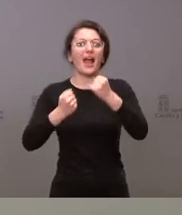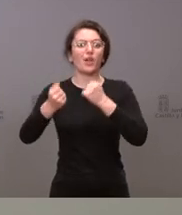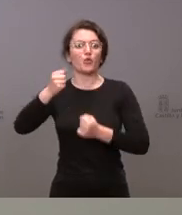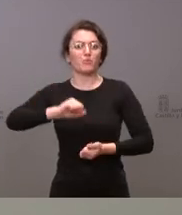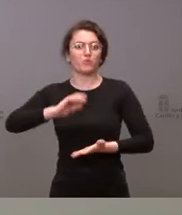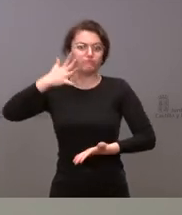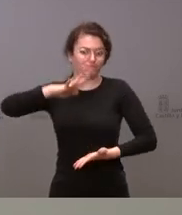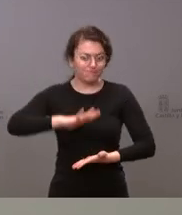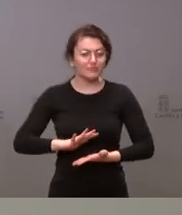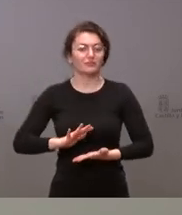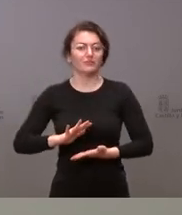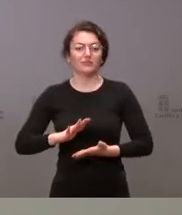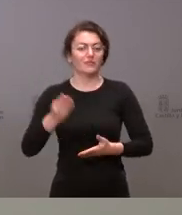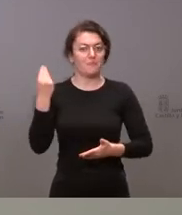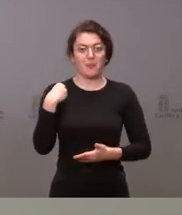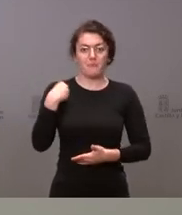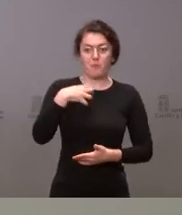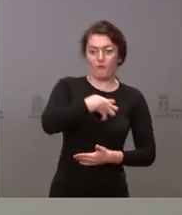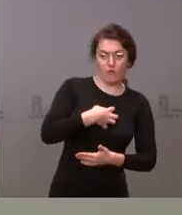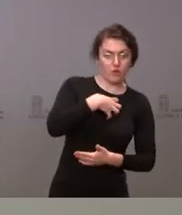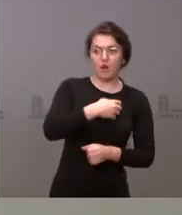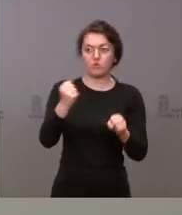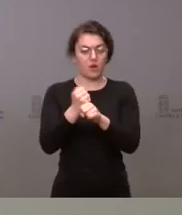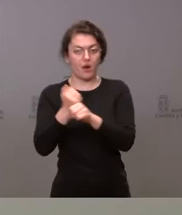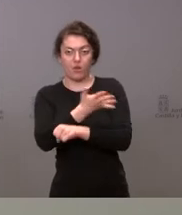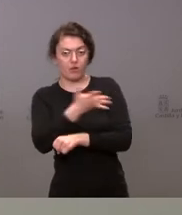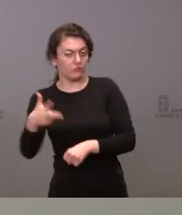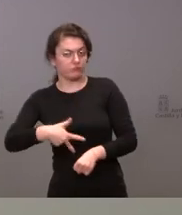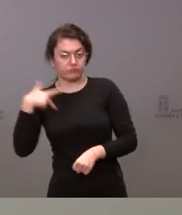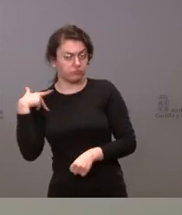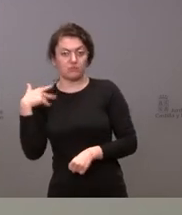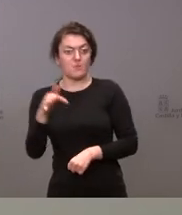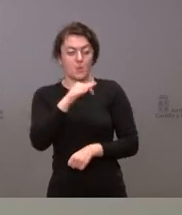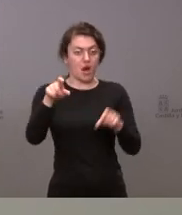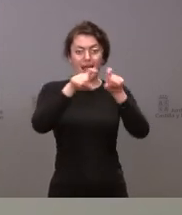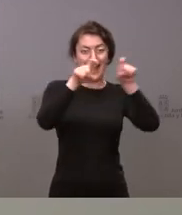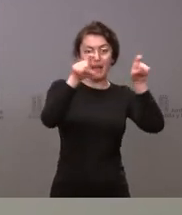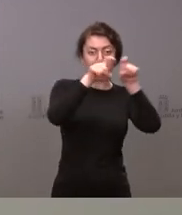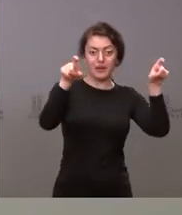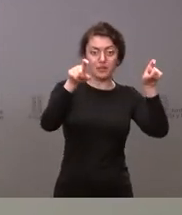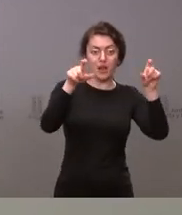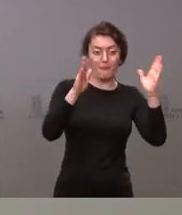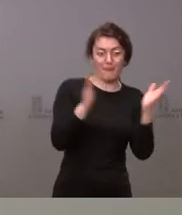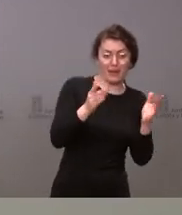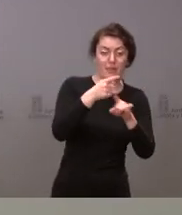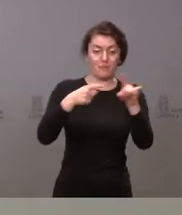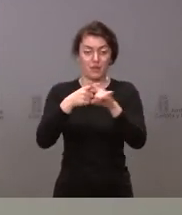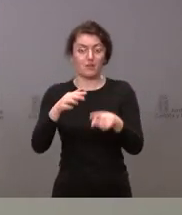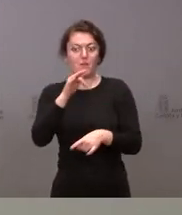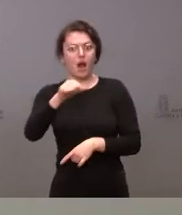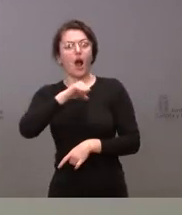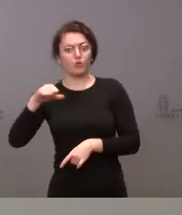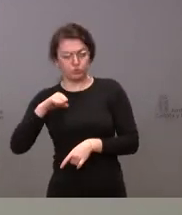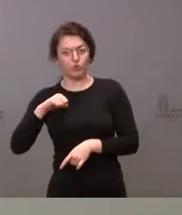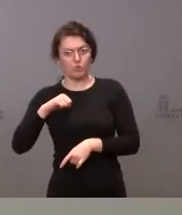públicos que están sufriendo el conjunto de los trabajadores y que están sufriendo muchísimas empresas pymes y autónomos es incluso mayor